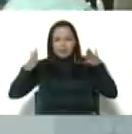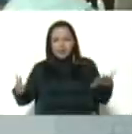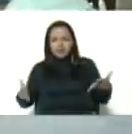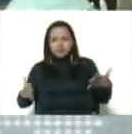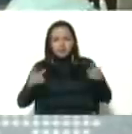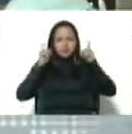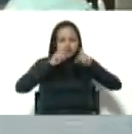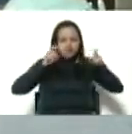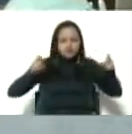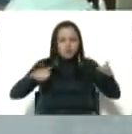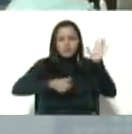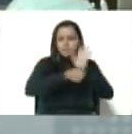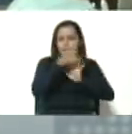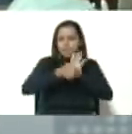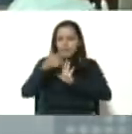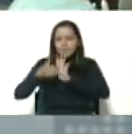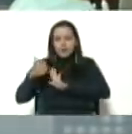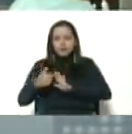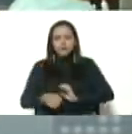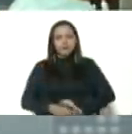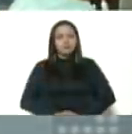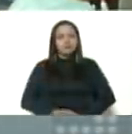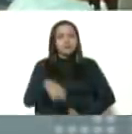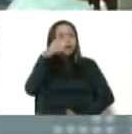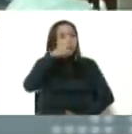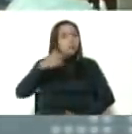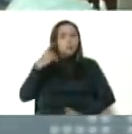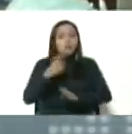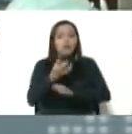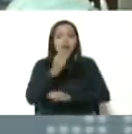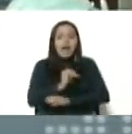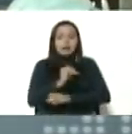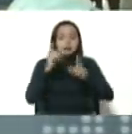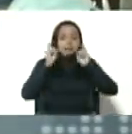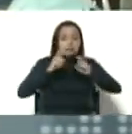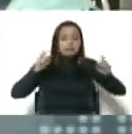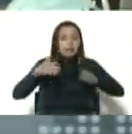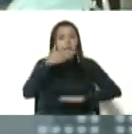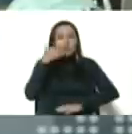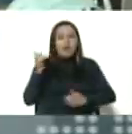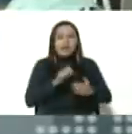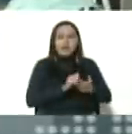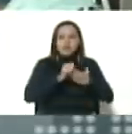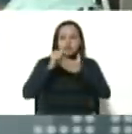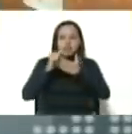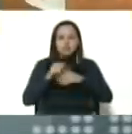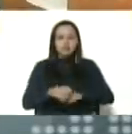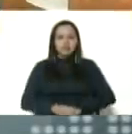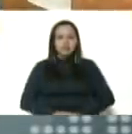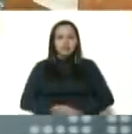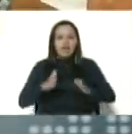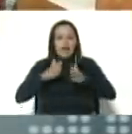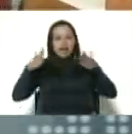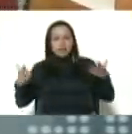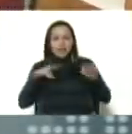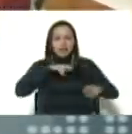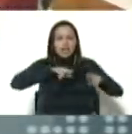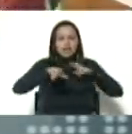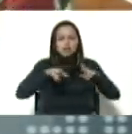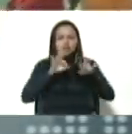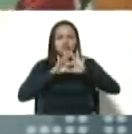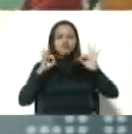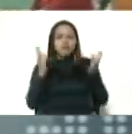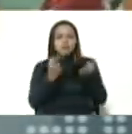formarse cada vez más. El Poder Popular debe formarse, mejorar su liderazgo, ampliar sus relaciones con la